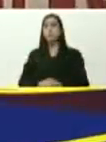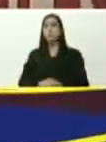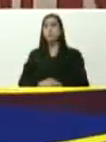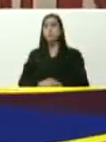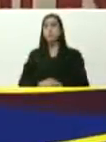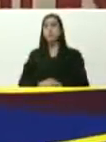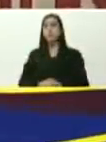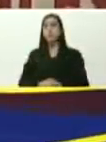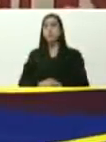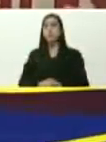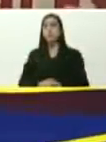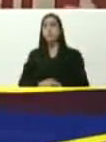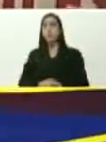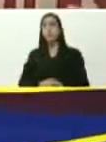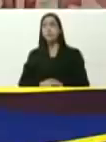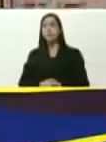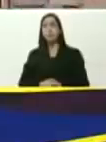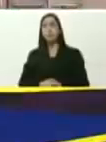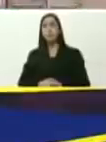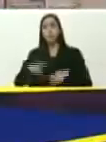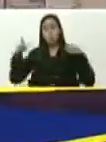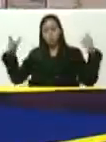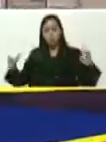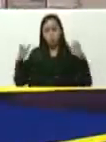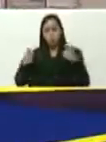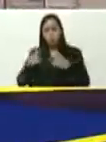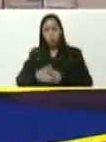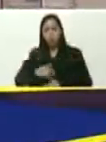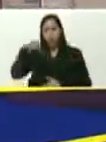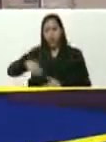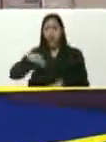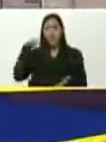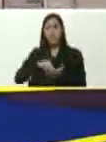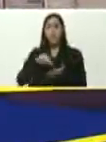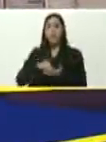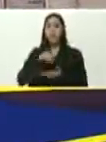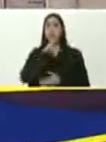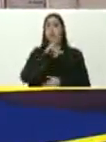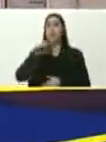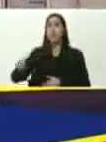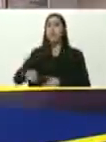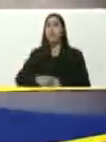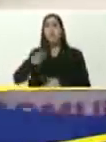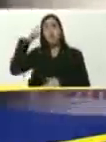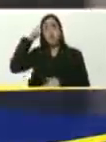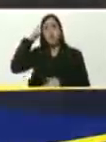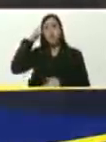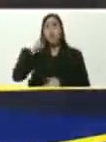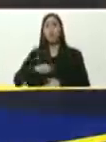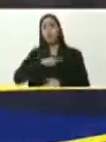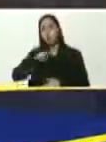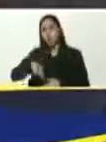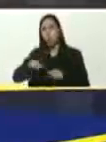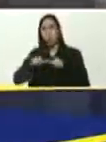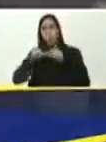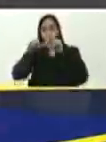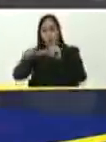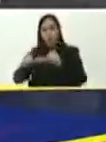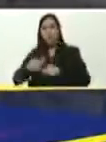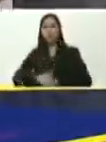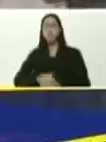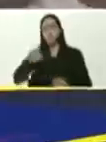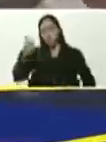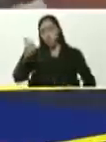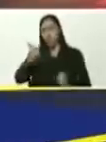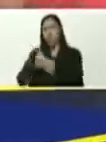y vamos, a seguir, disminuyéndolos, aquí en el estado Miranda, bueno, 30 días, 20 días, pero, vamos a seguir avanzando, cuente con